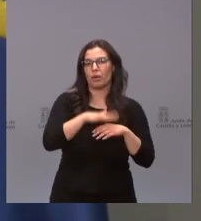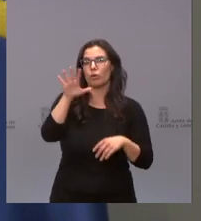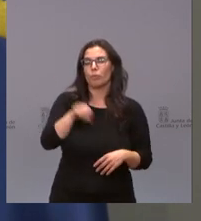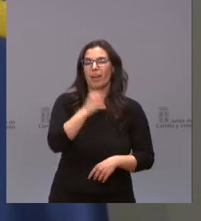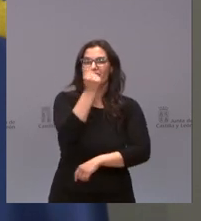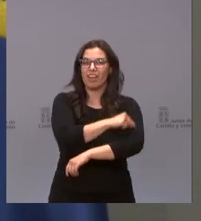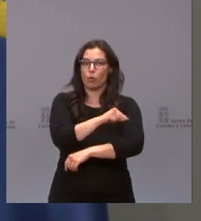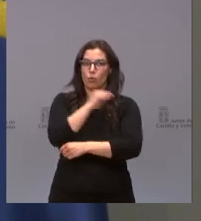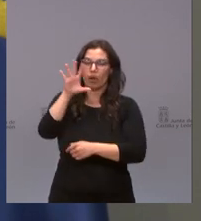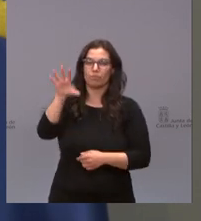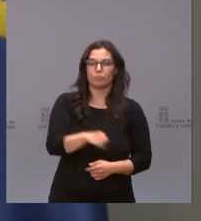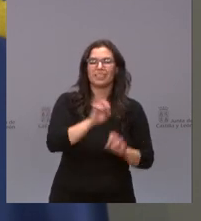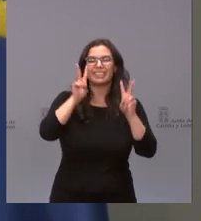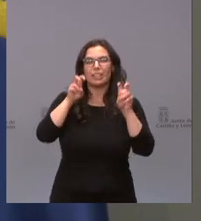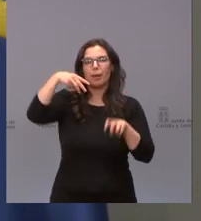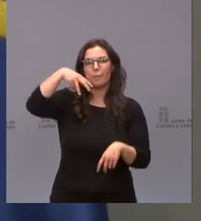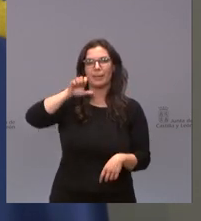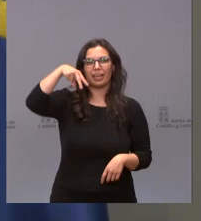de vacunas frente al meningococó B.